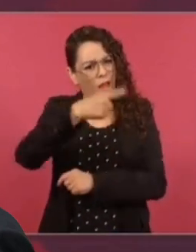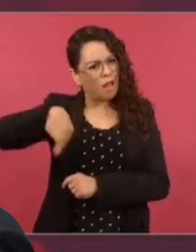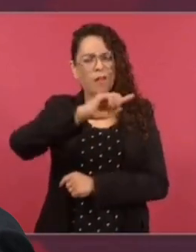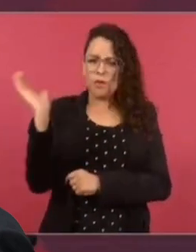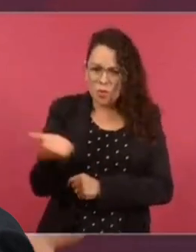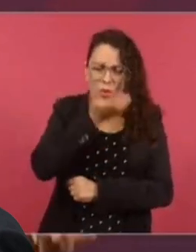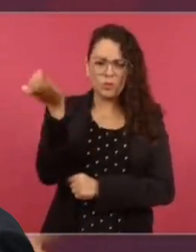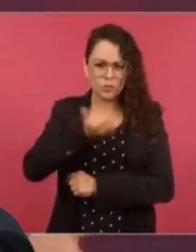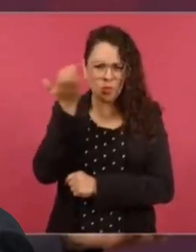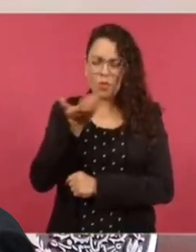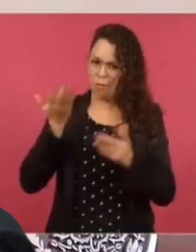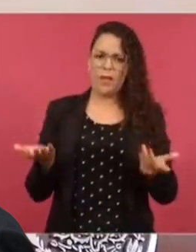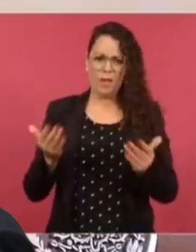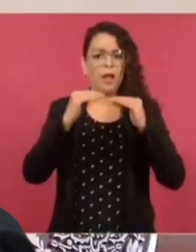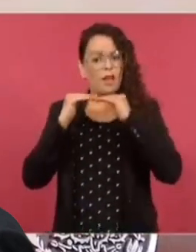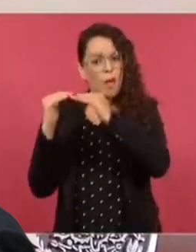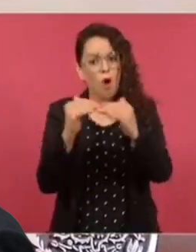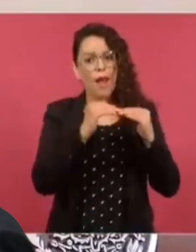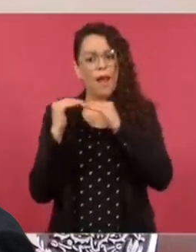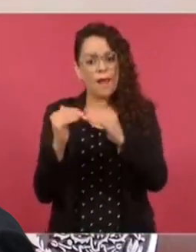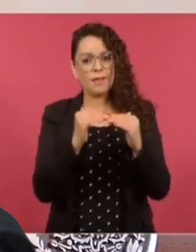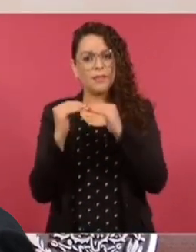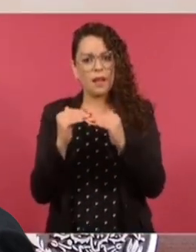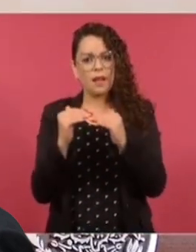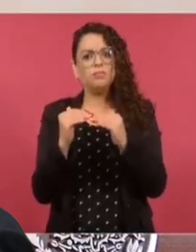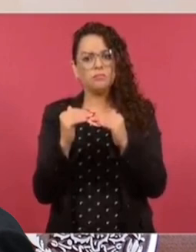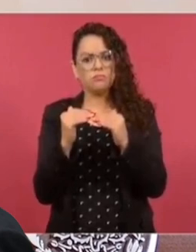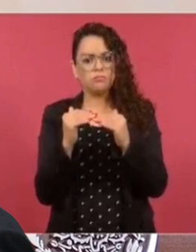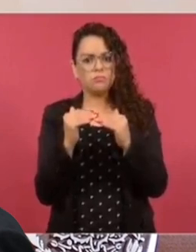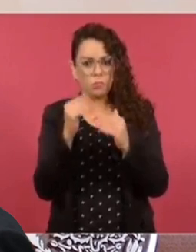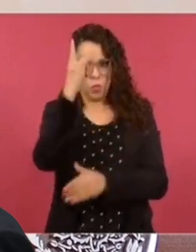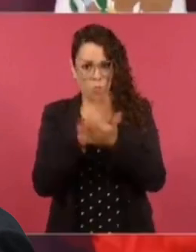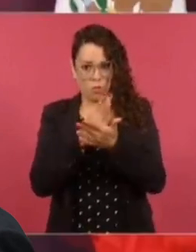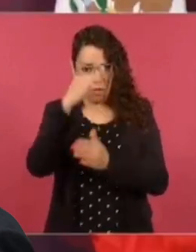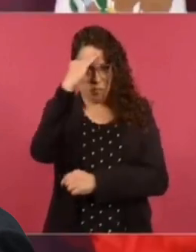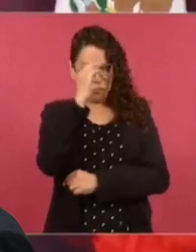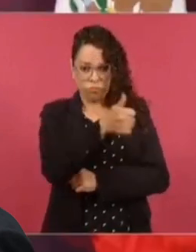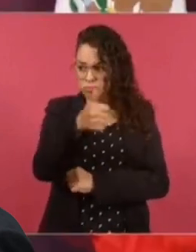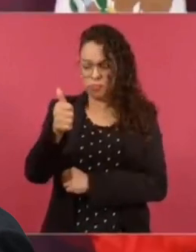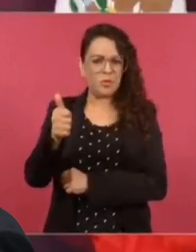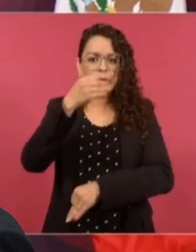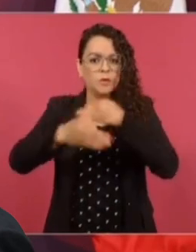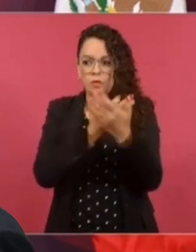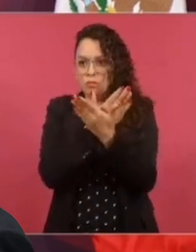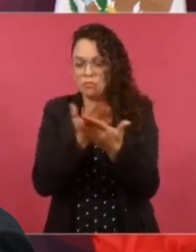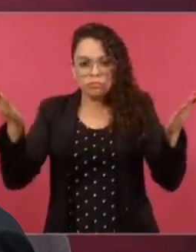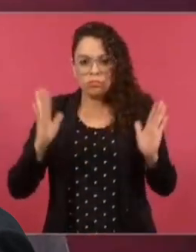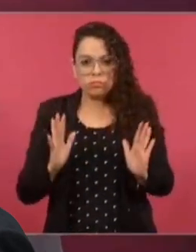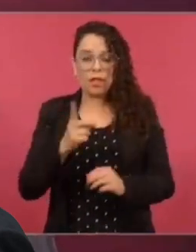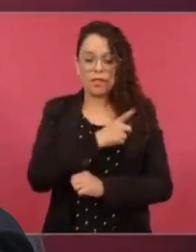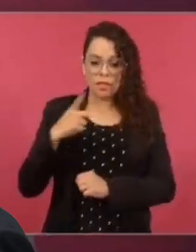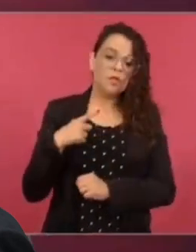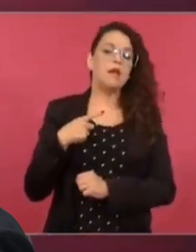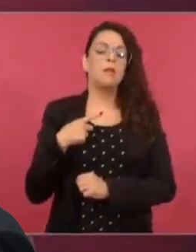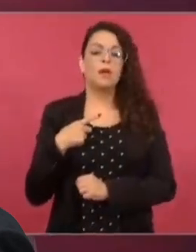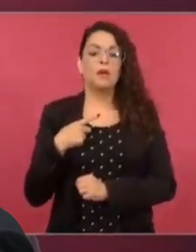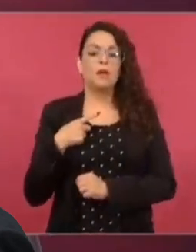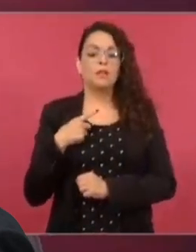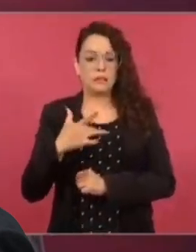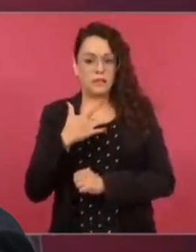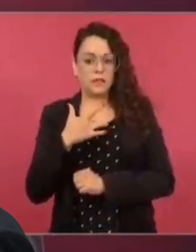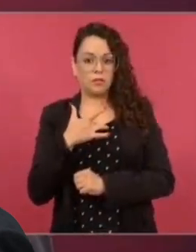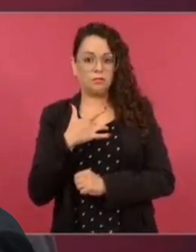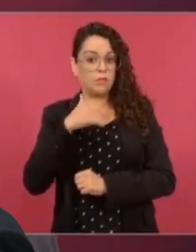es pluralidad, no es pensamiento único. Y hay que garantizar siempre el derecho a disentir.